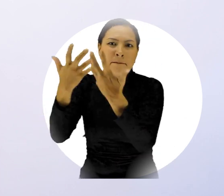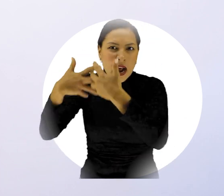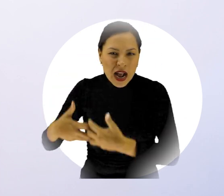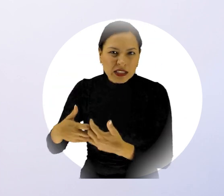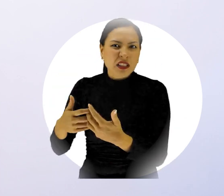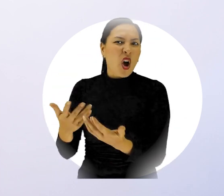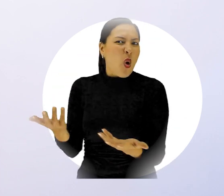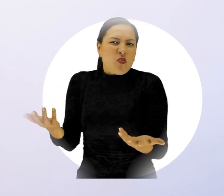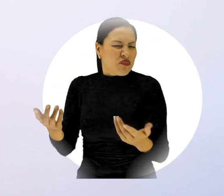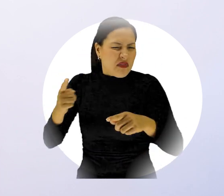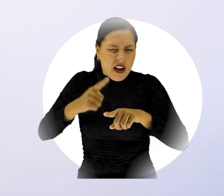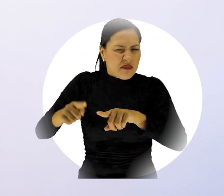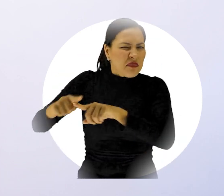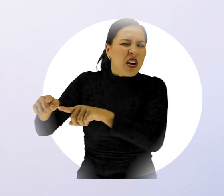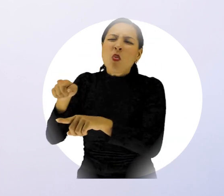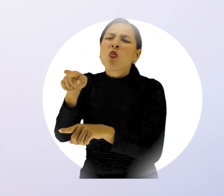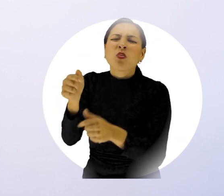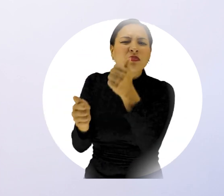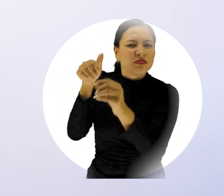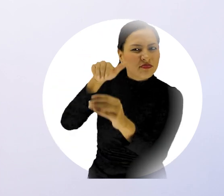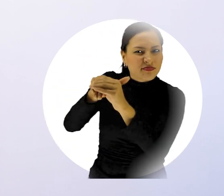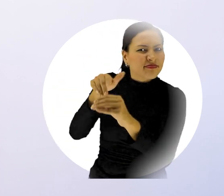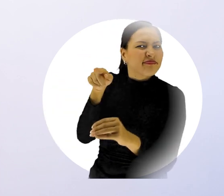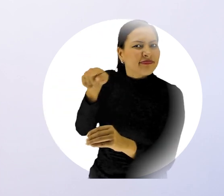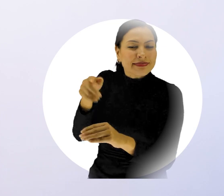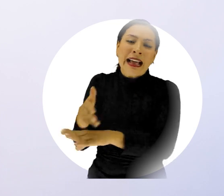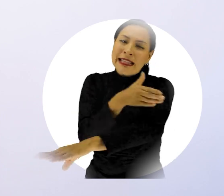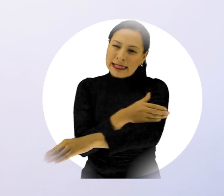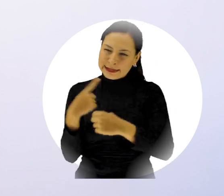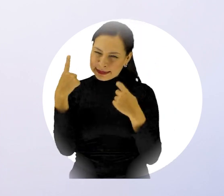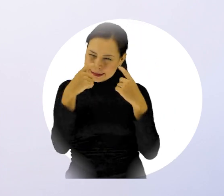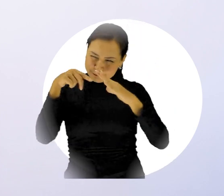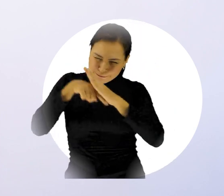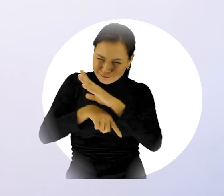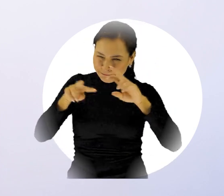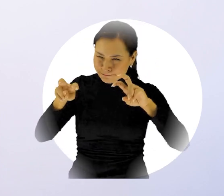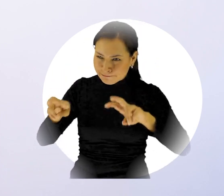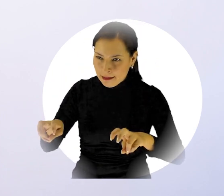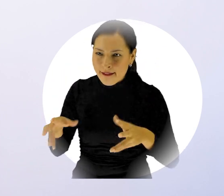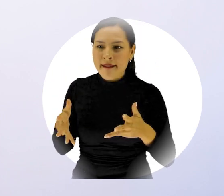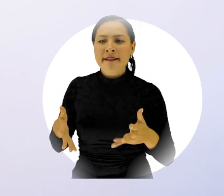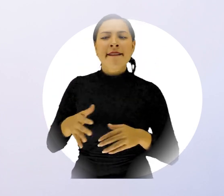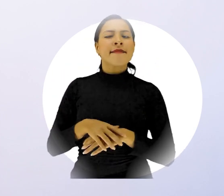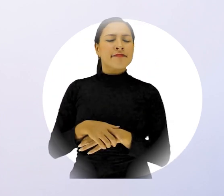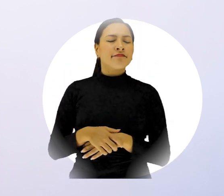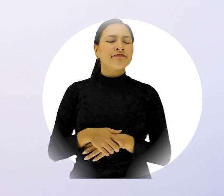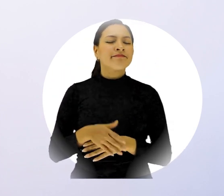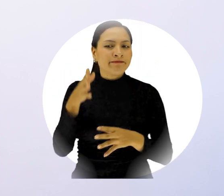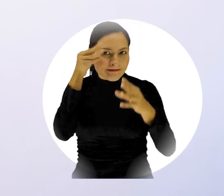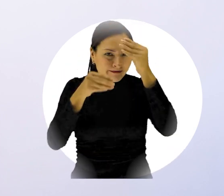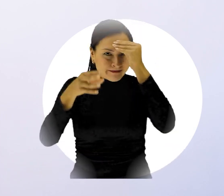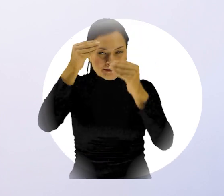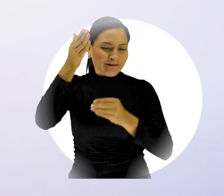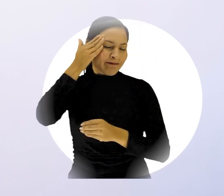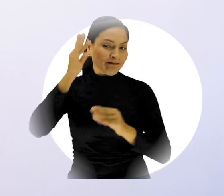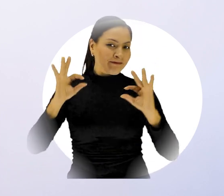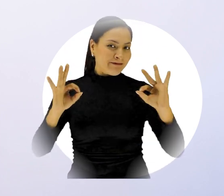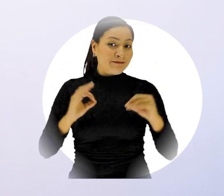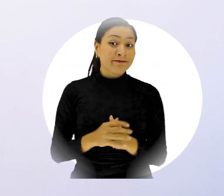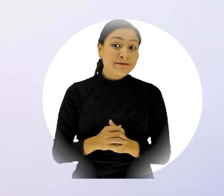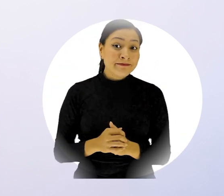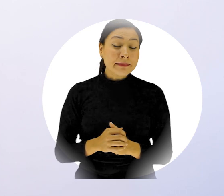entre muchas otras cosas. Lo ideal es que profundices en el área de inversión y te eduques todos los días en ello. Tercero, realiza el cruce. Después